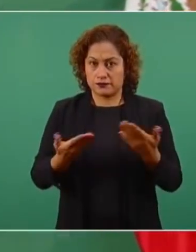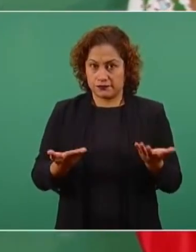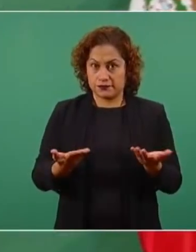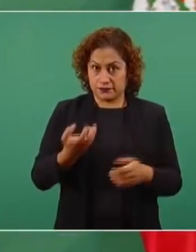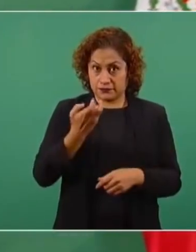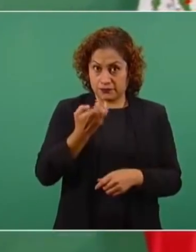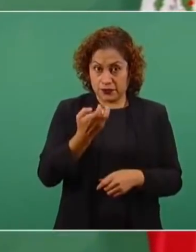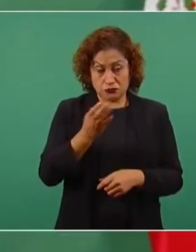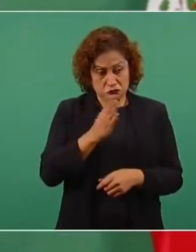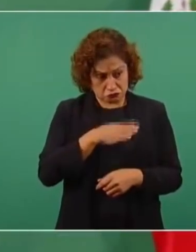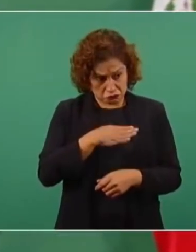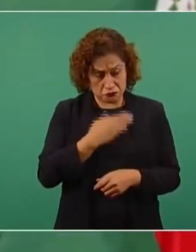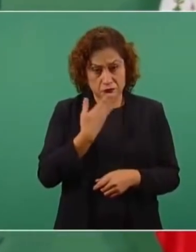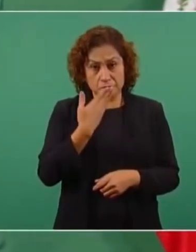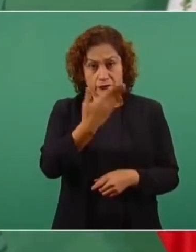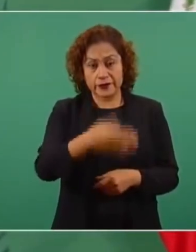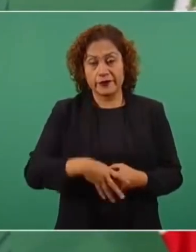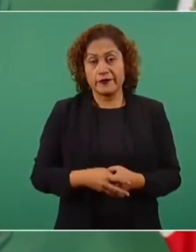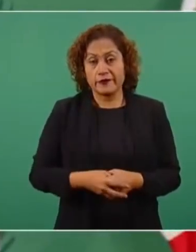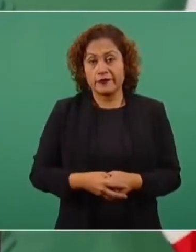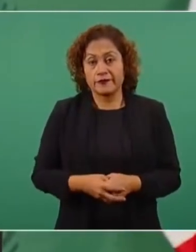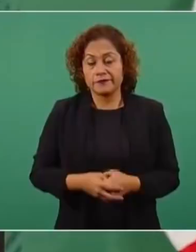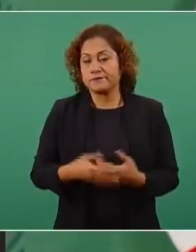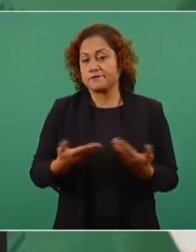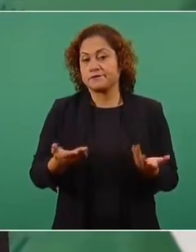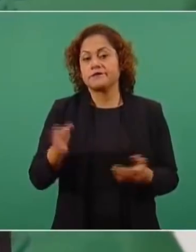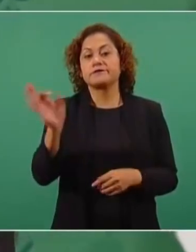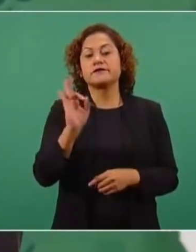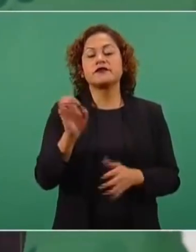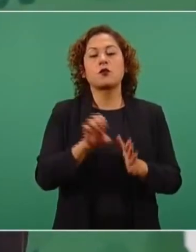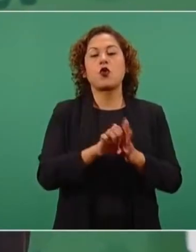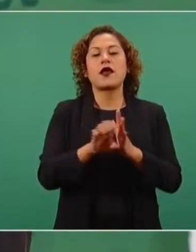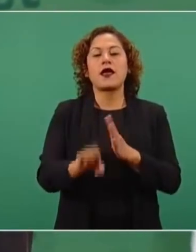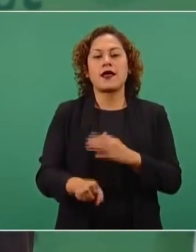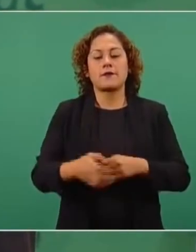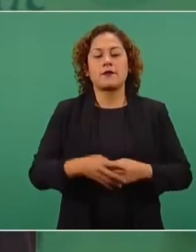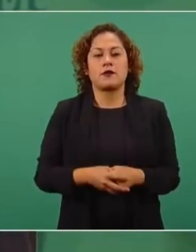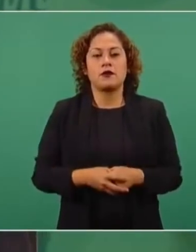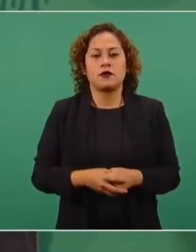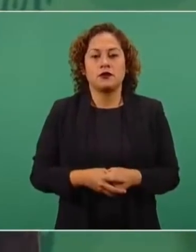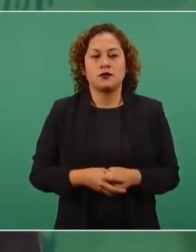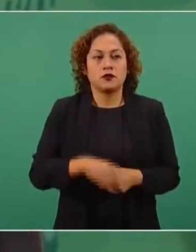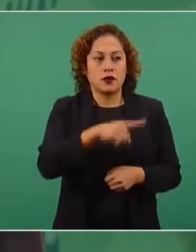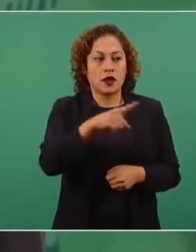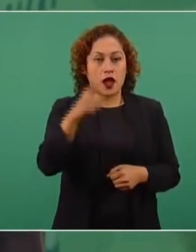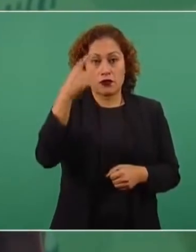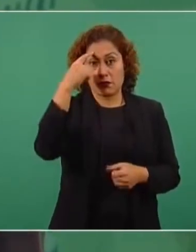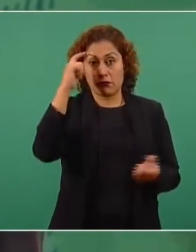si no es ya posible que ellos cambien,